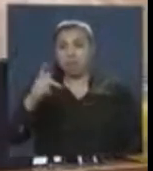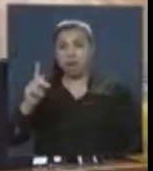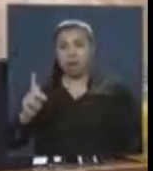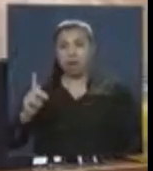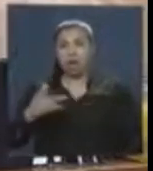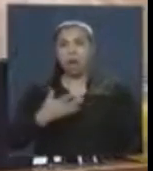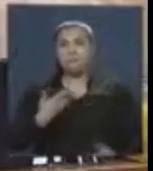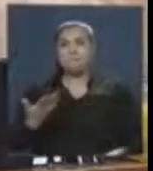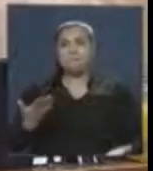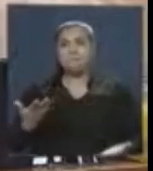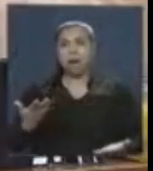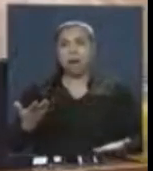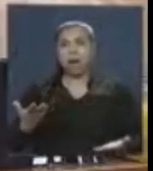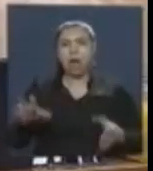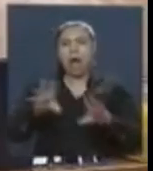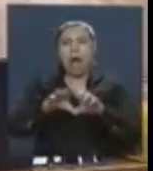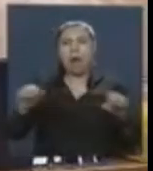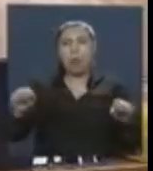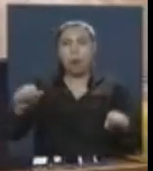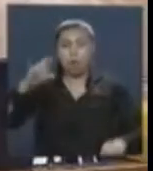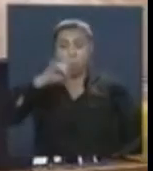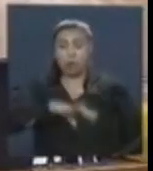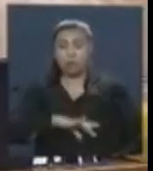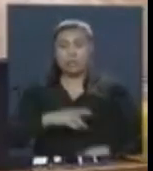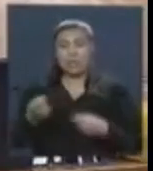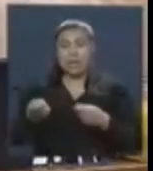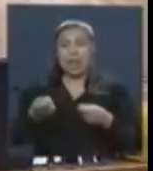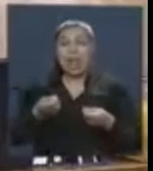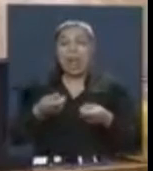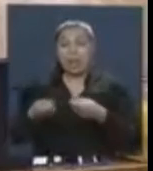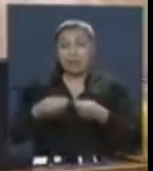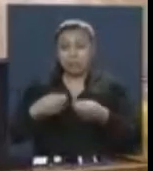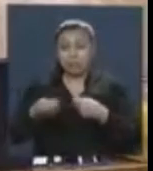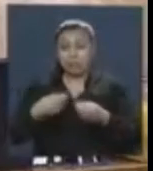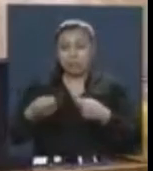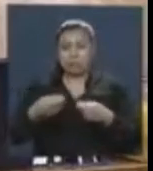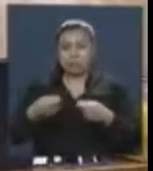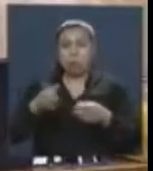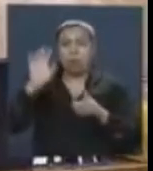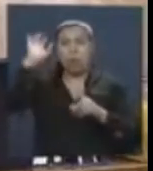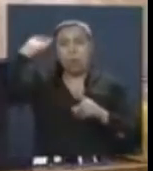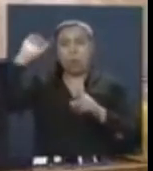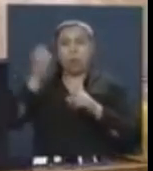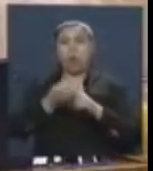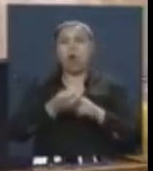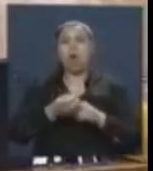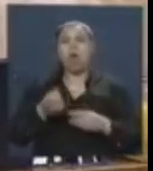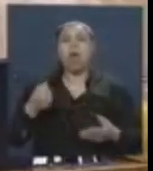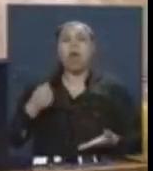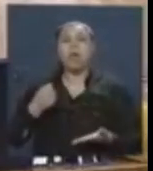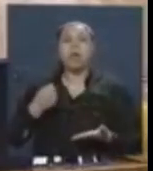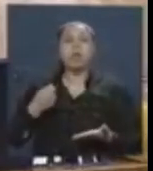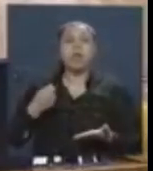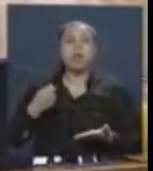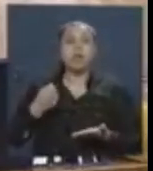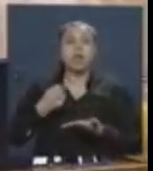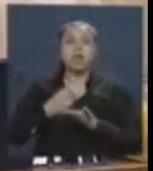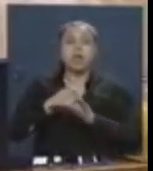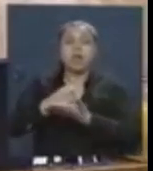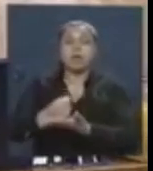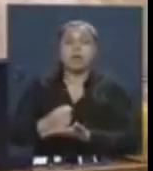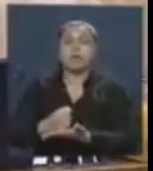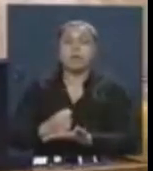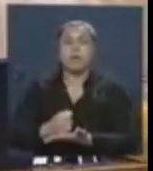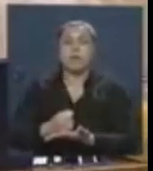concretar con Chile acuerdos económicos, culturales y de cooperación. Lo peor, señor presidente,